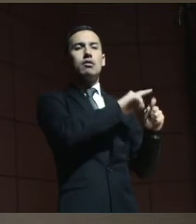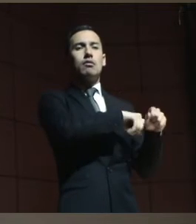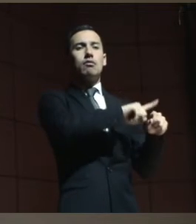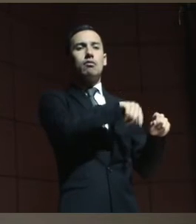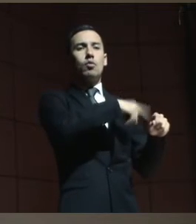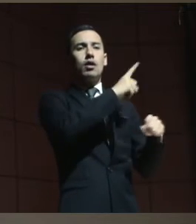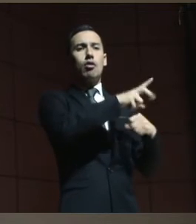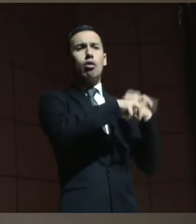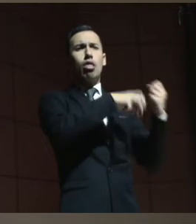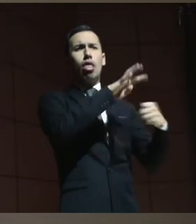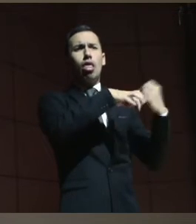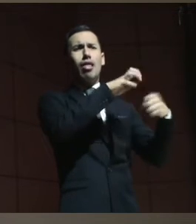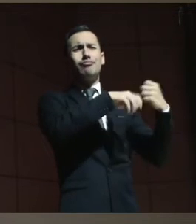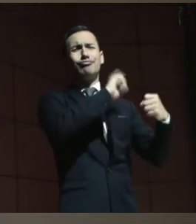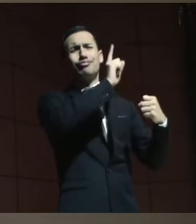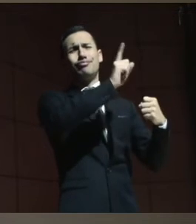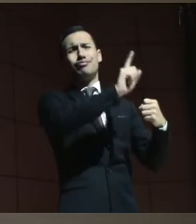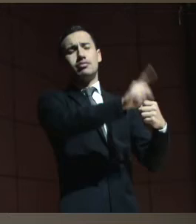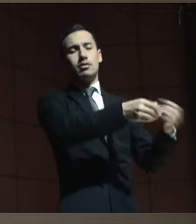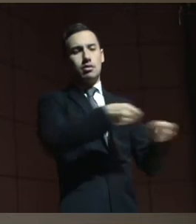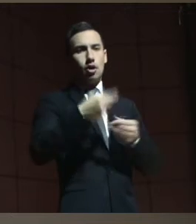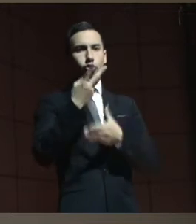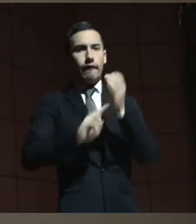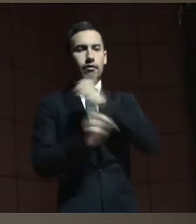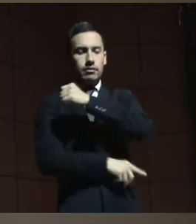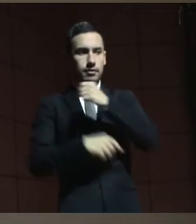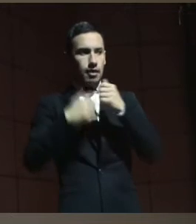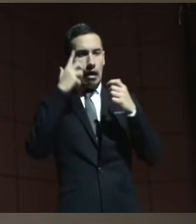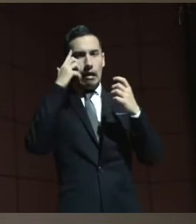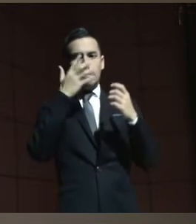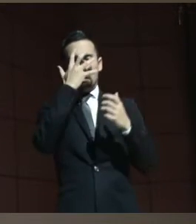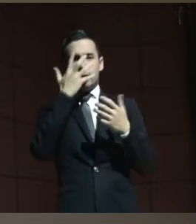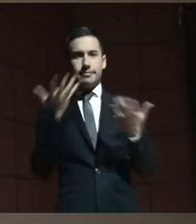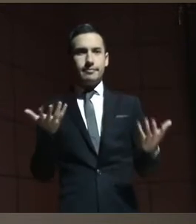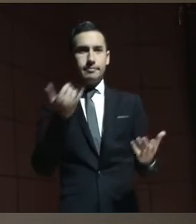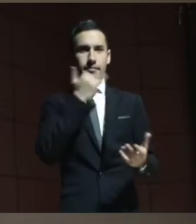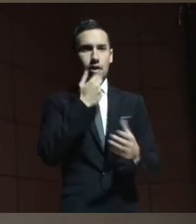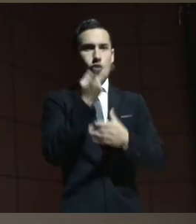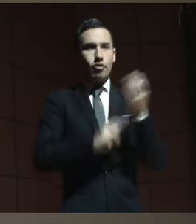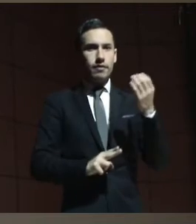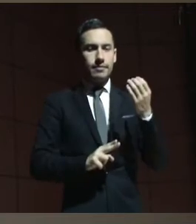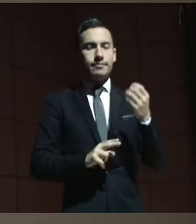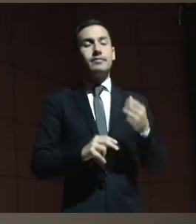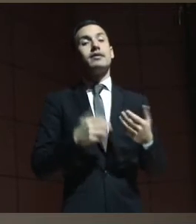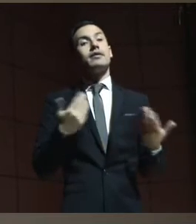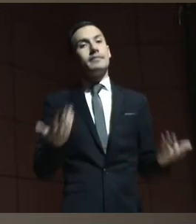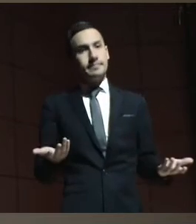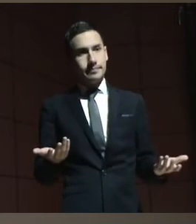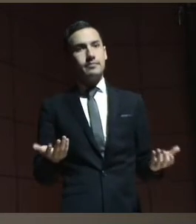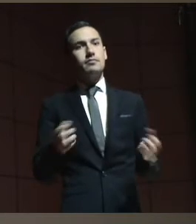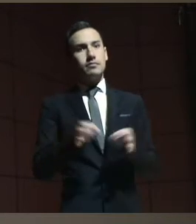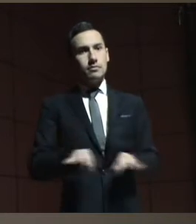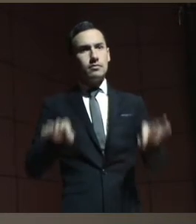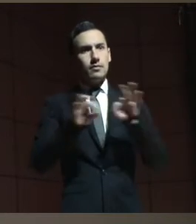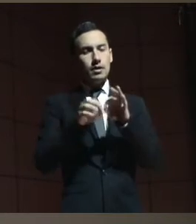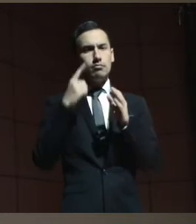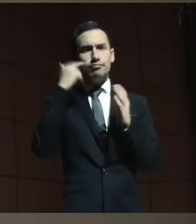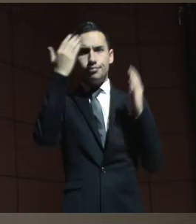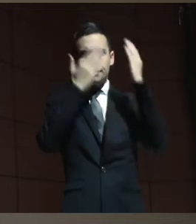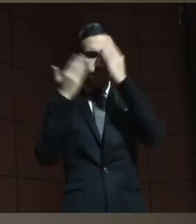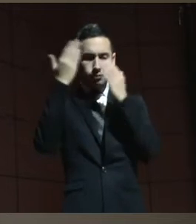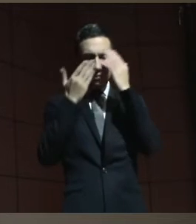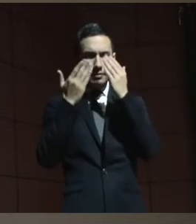la incapacidad, cuando estamos defendiendo, yo creo que debemos de revisar estas